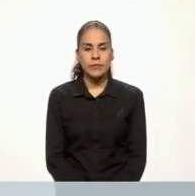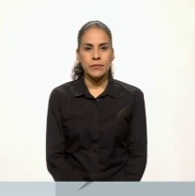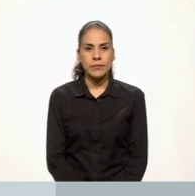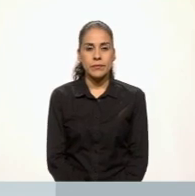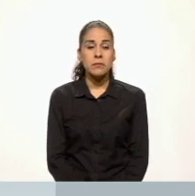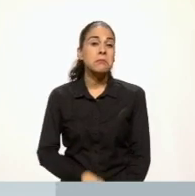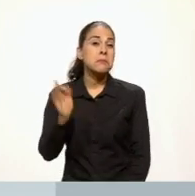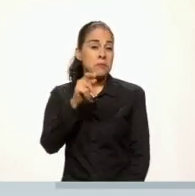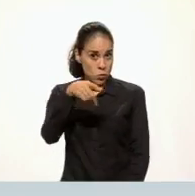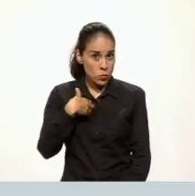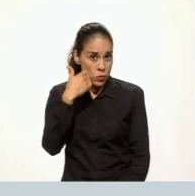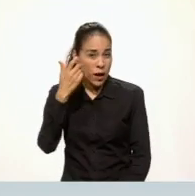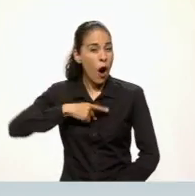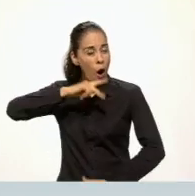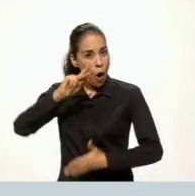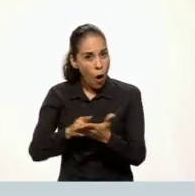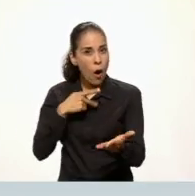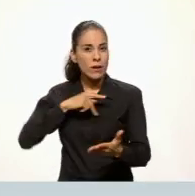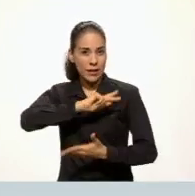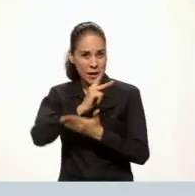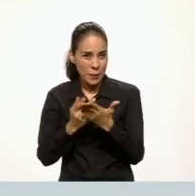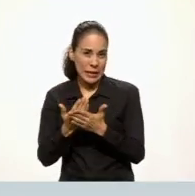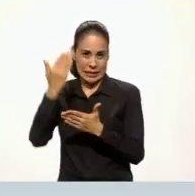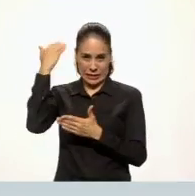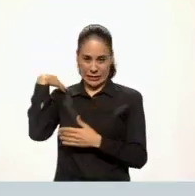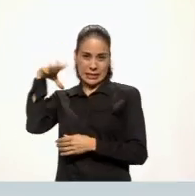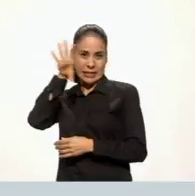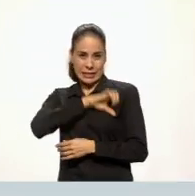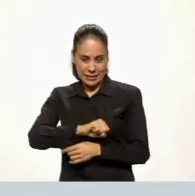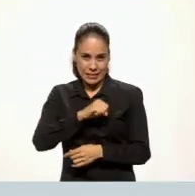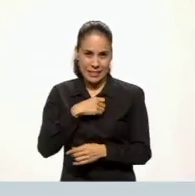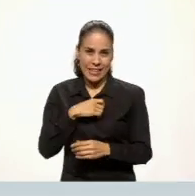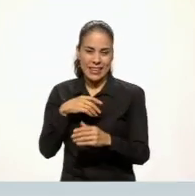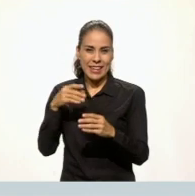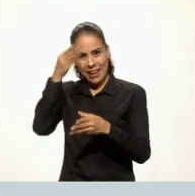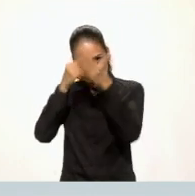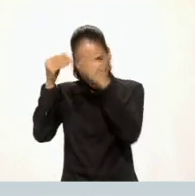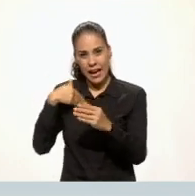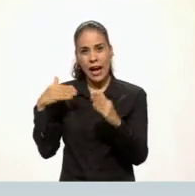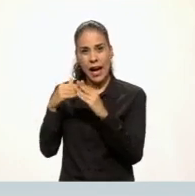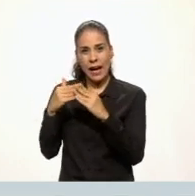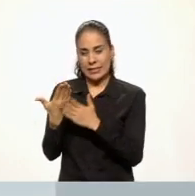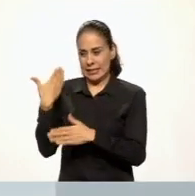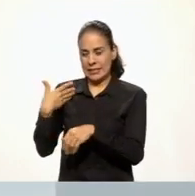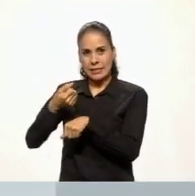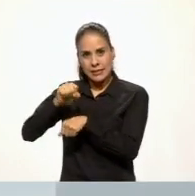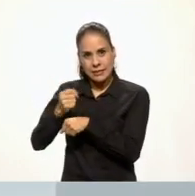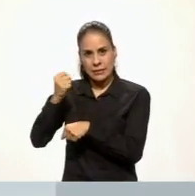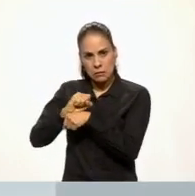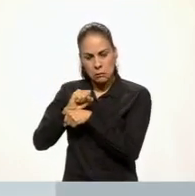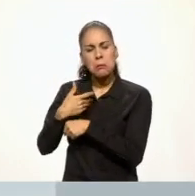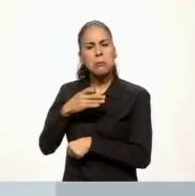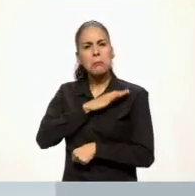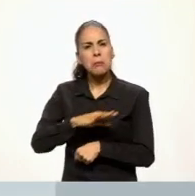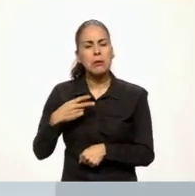Y si quieres volver a ver tu programa favorito de Aprende en Casa transmitido semanas previas, recuerda que lo puedes